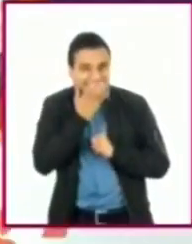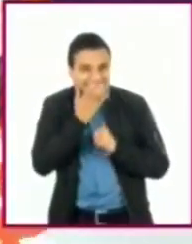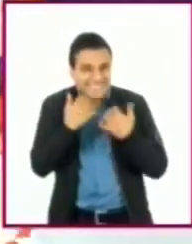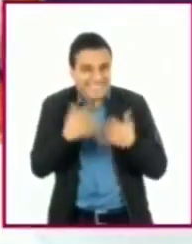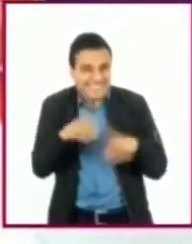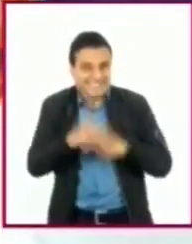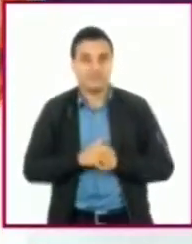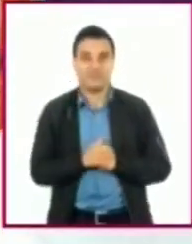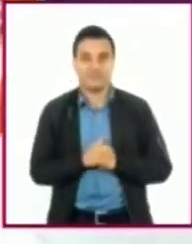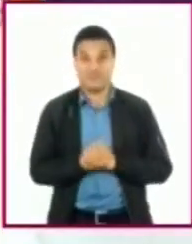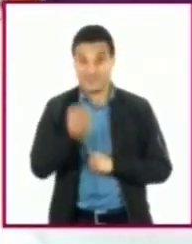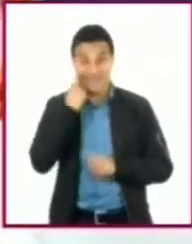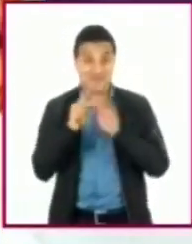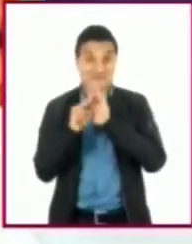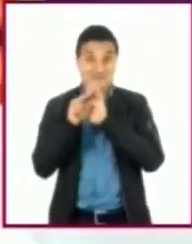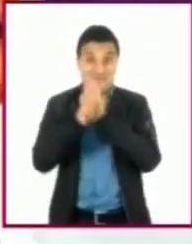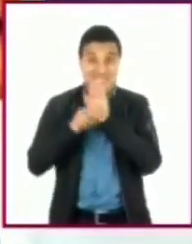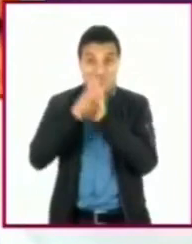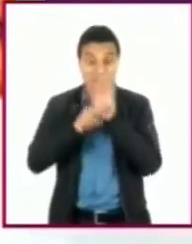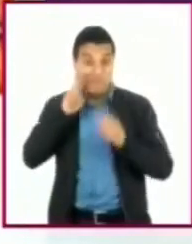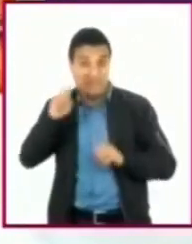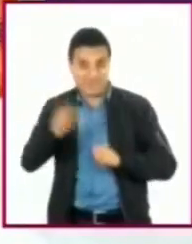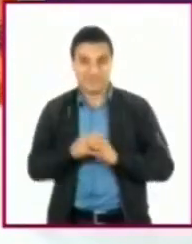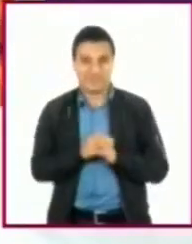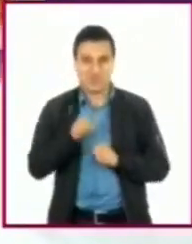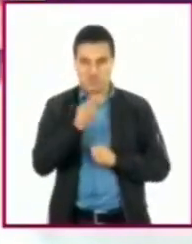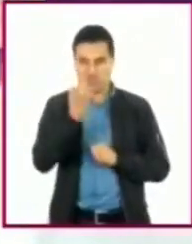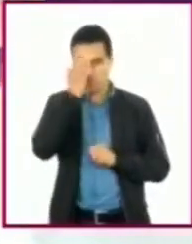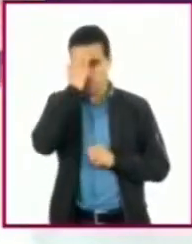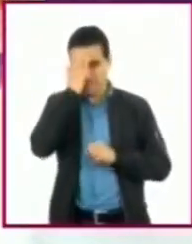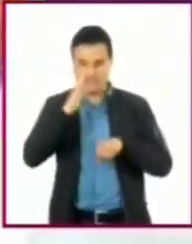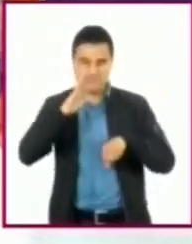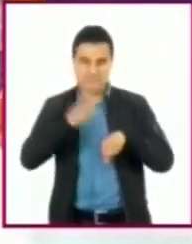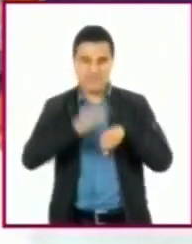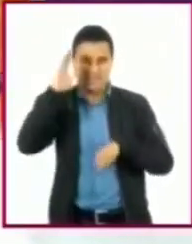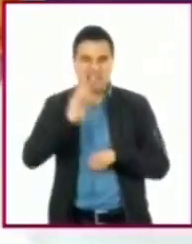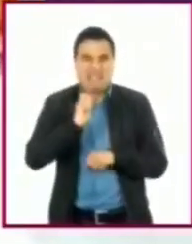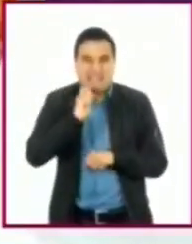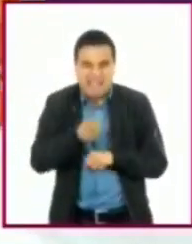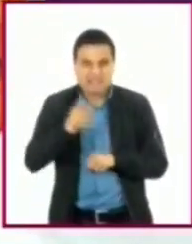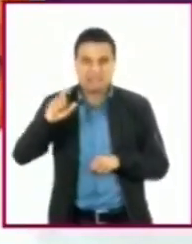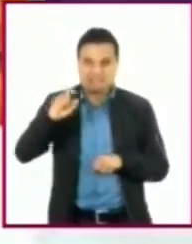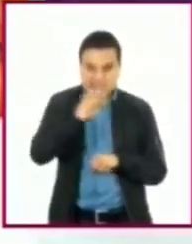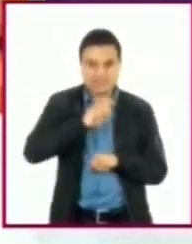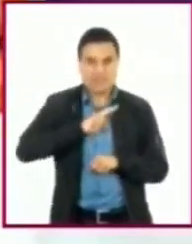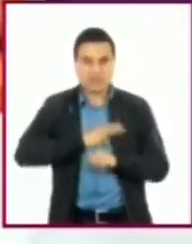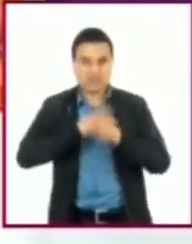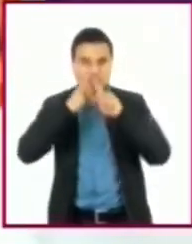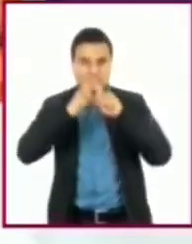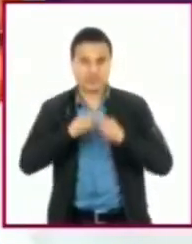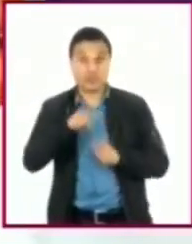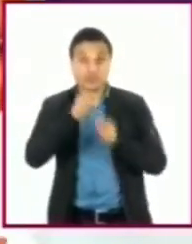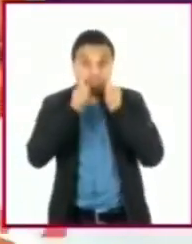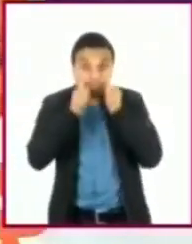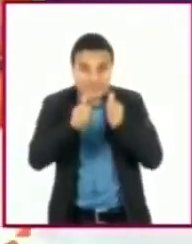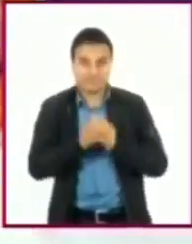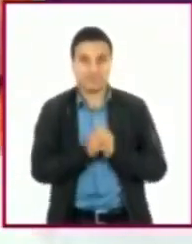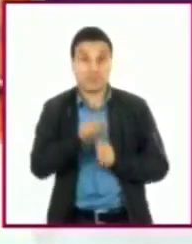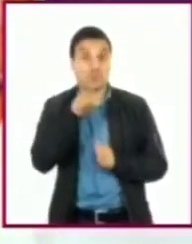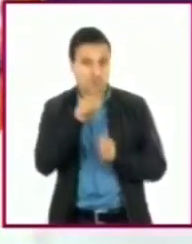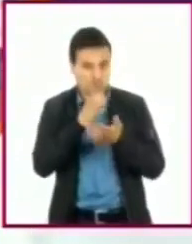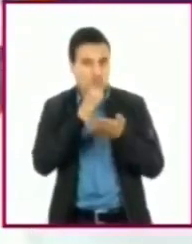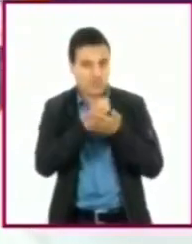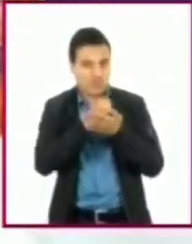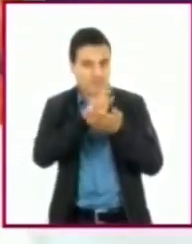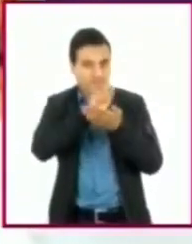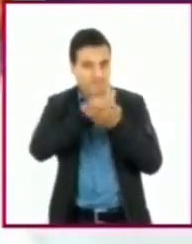Acompáñame a ver el siguiente video para conocer más sobre ellos. Te invitamos a que prestes atención y tomes notas en tu cuaderno